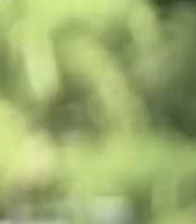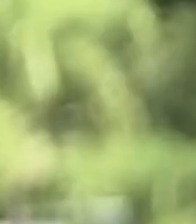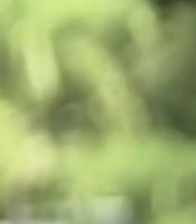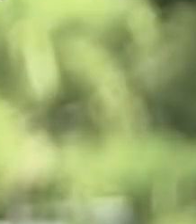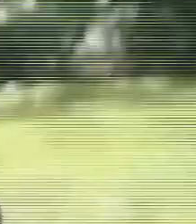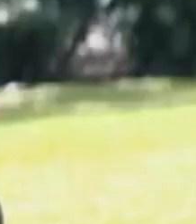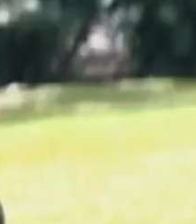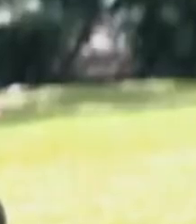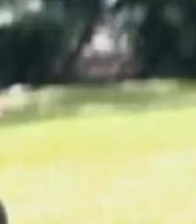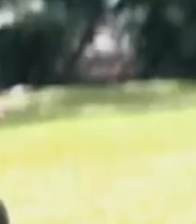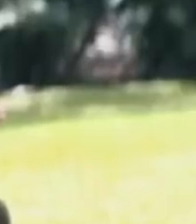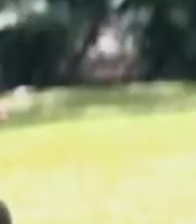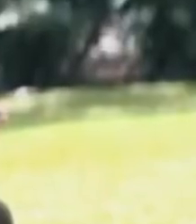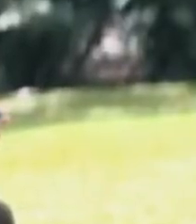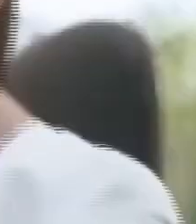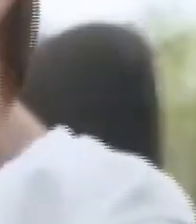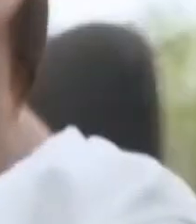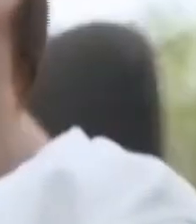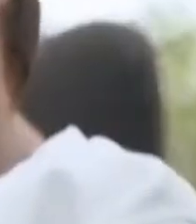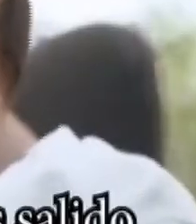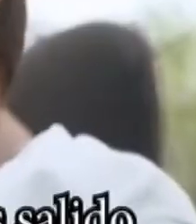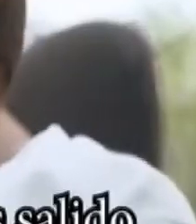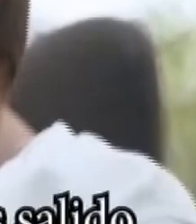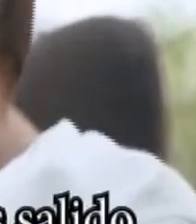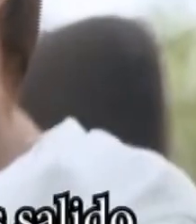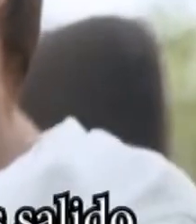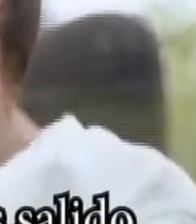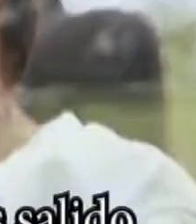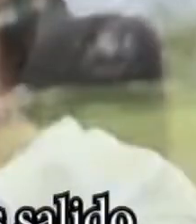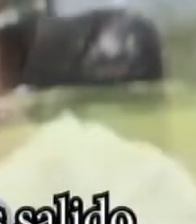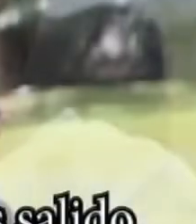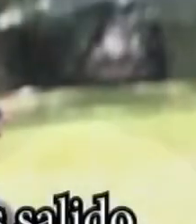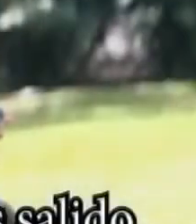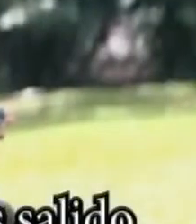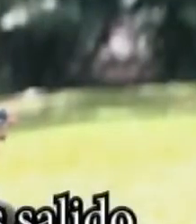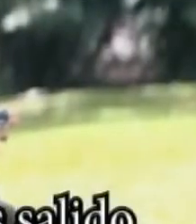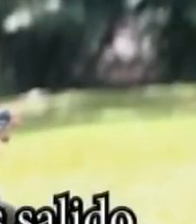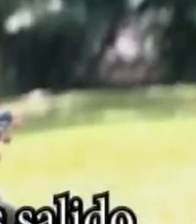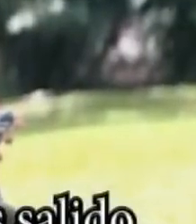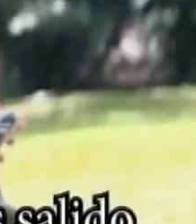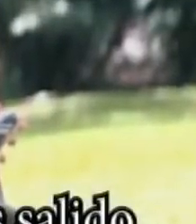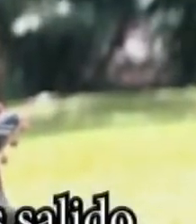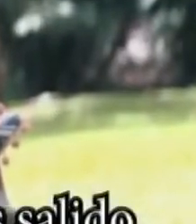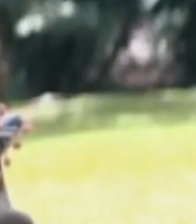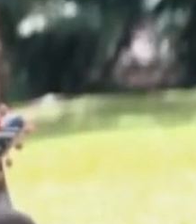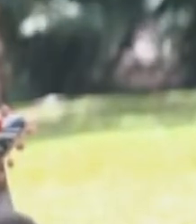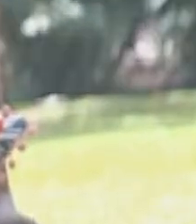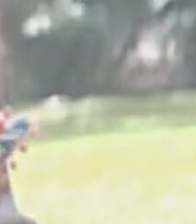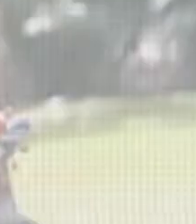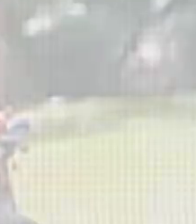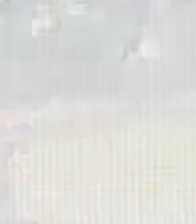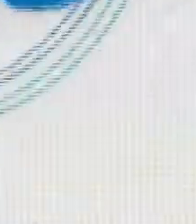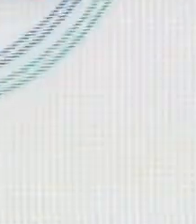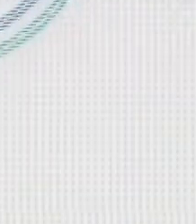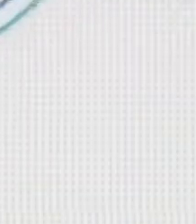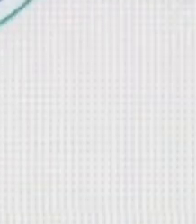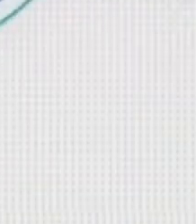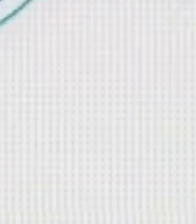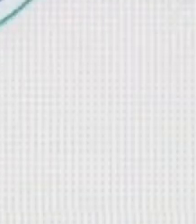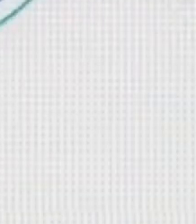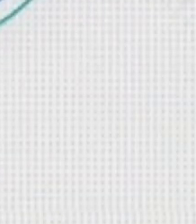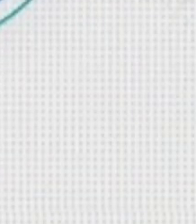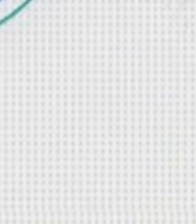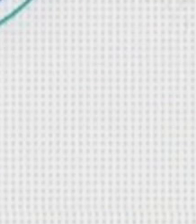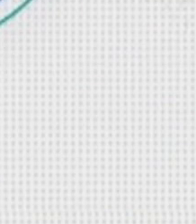Gracias a que cotizó para la caja, mis hijos y yo quedamos protegidos y hemos salido adelante. Cotizar al